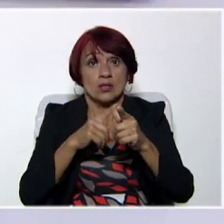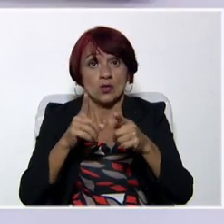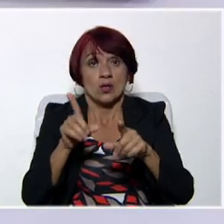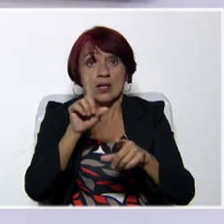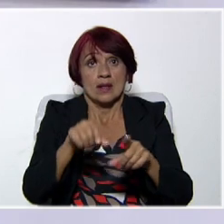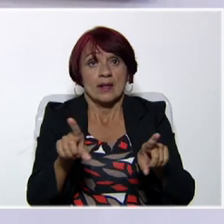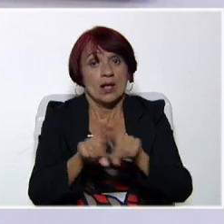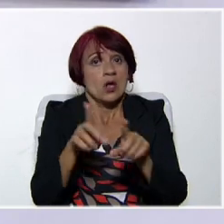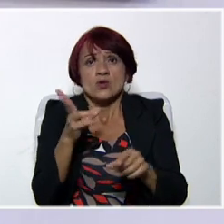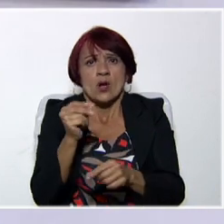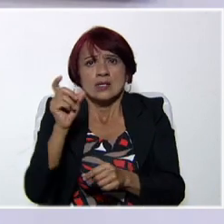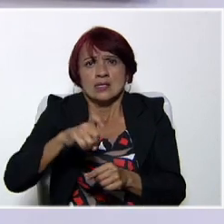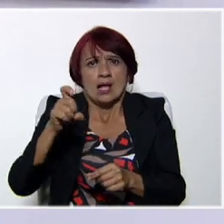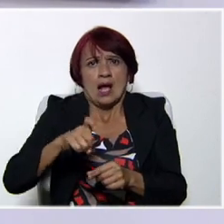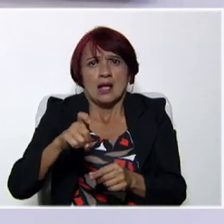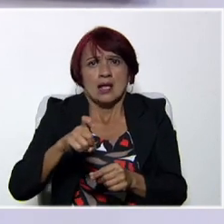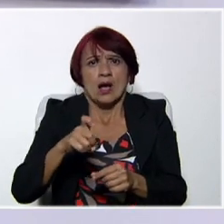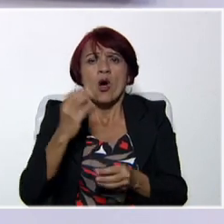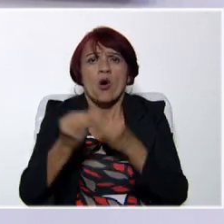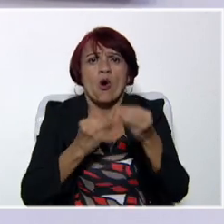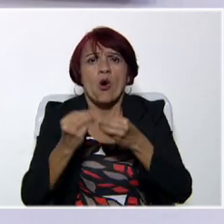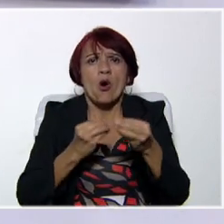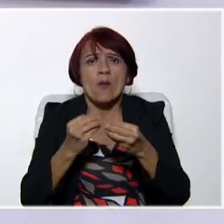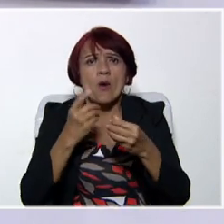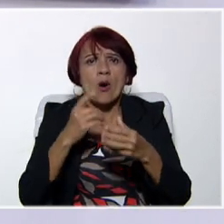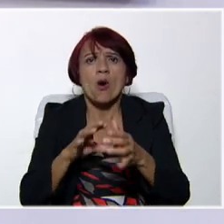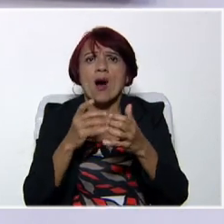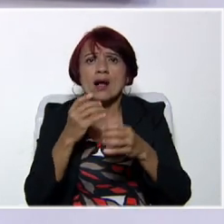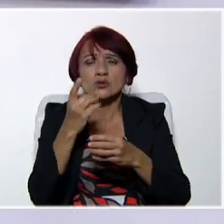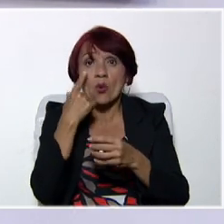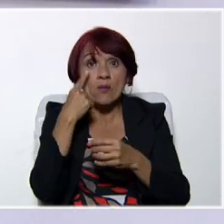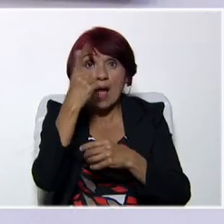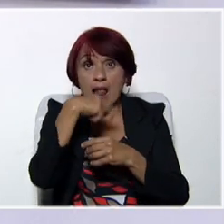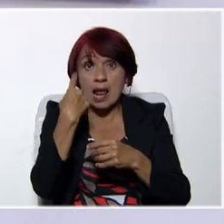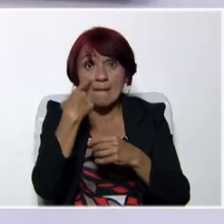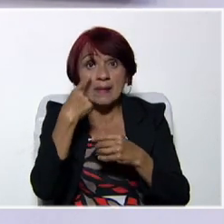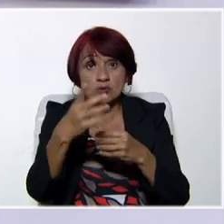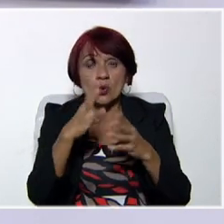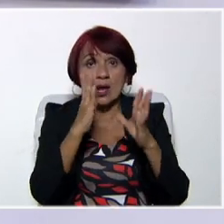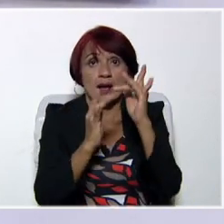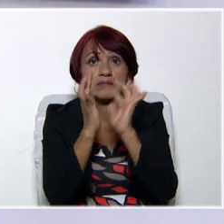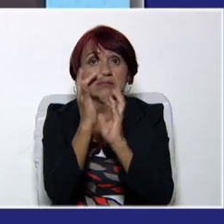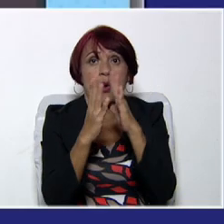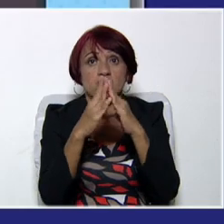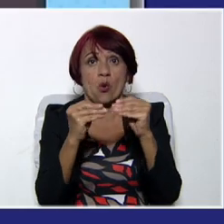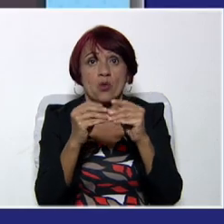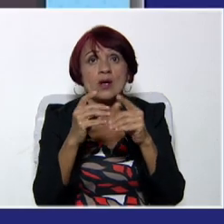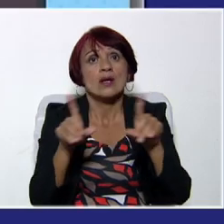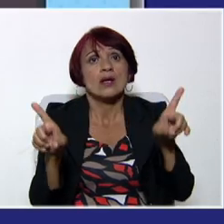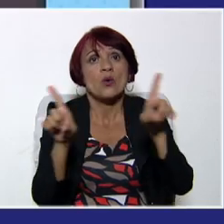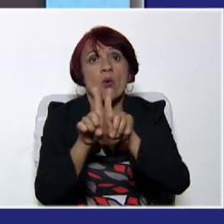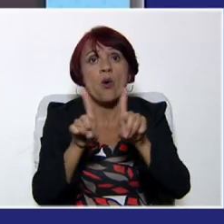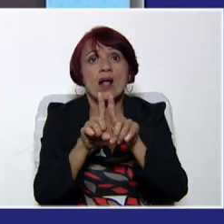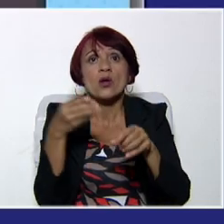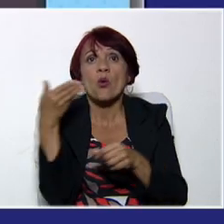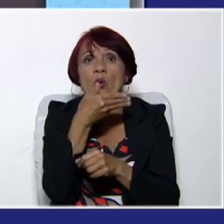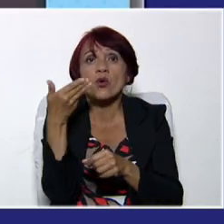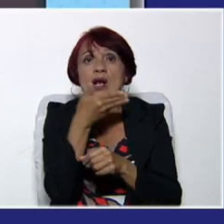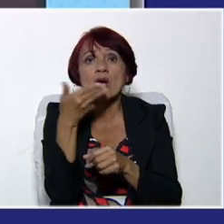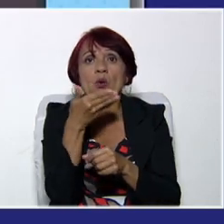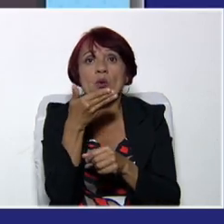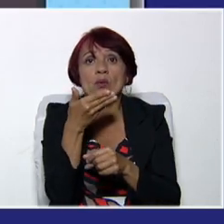que no necesariamente están el emisor y el receptor al mismo tiempo. ¿Cómo? ¿Cuál forma?